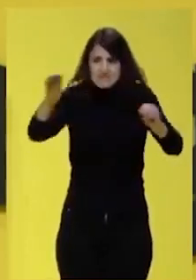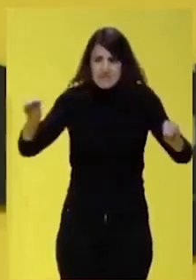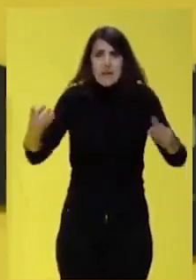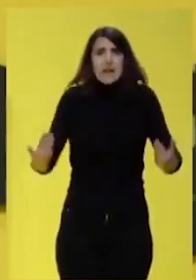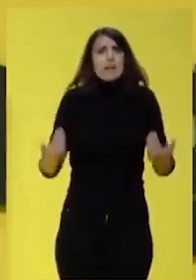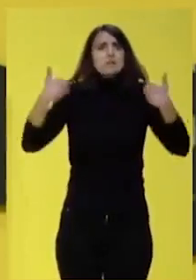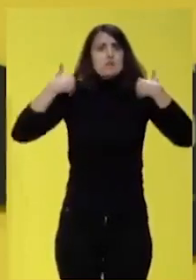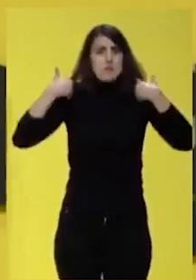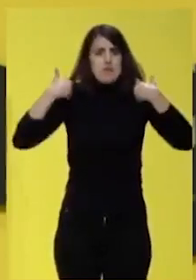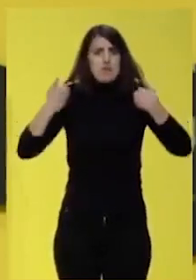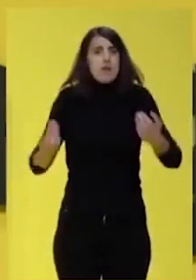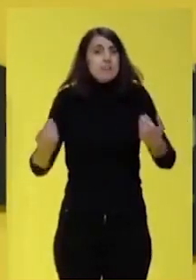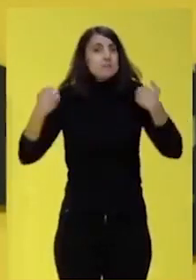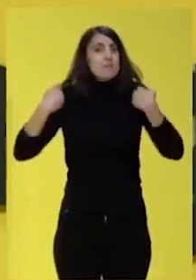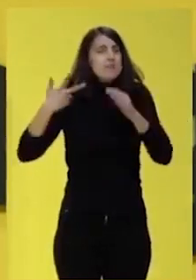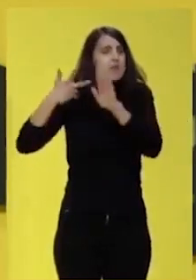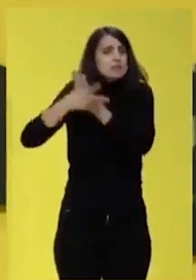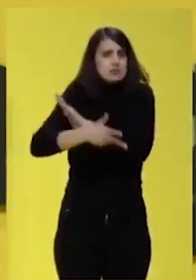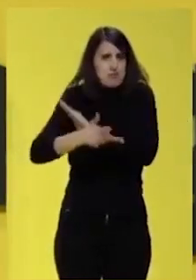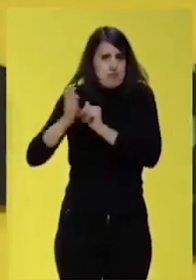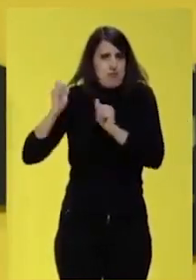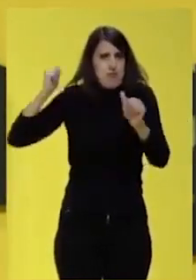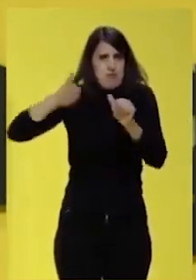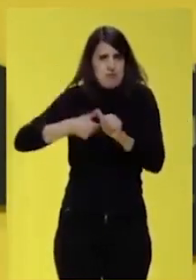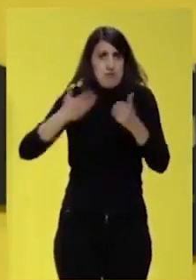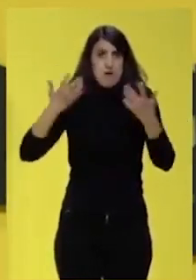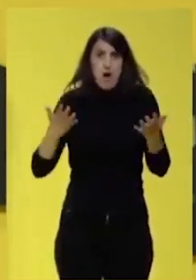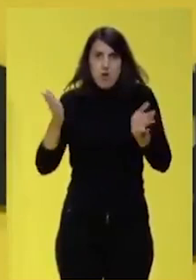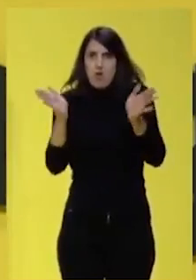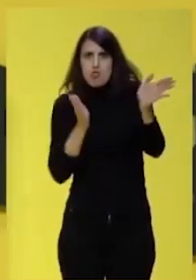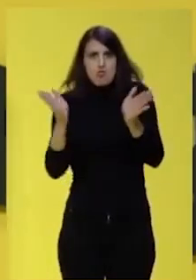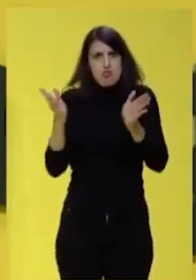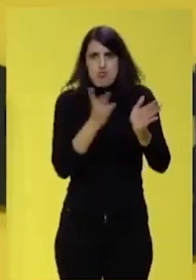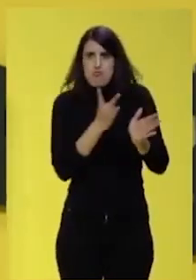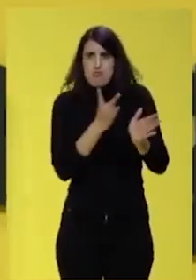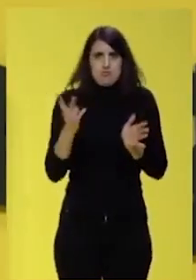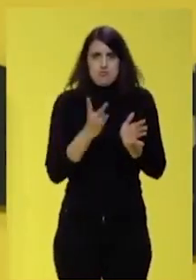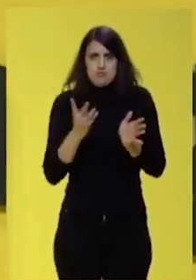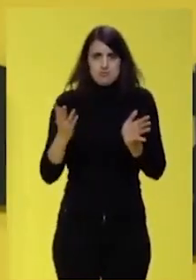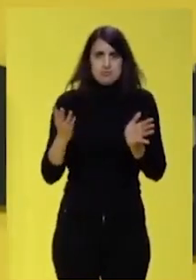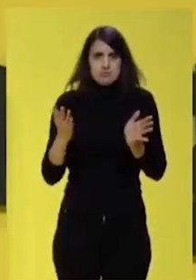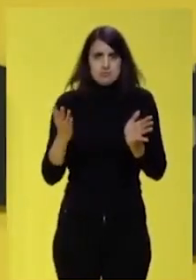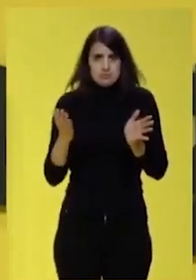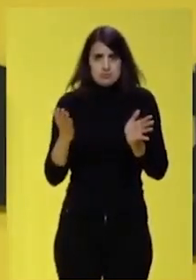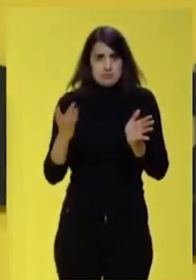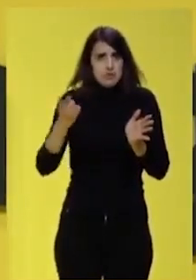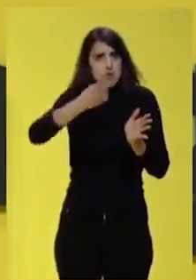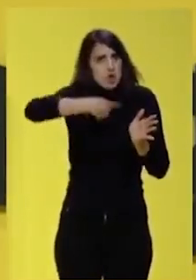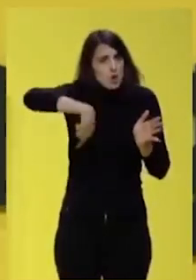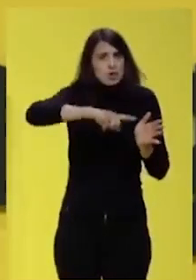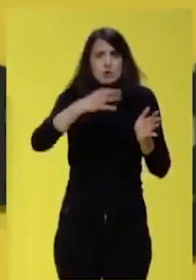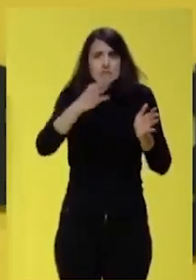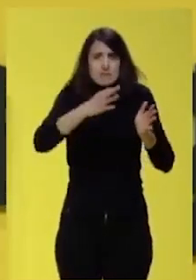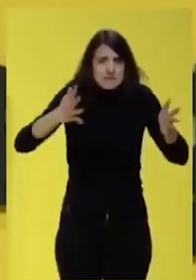Porque estamos en un momento en el que están en juego muchas cosas. Y nosotros necesitamos empujar la